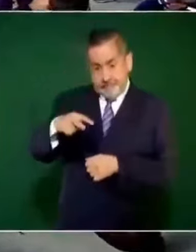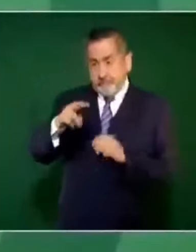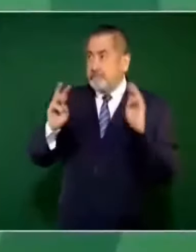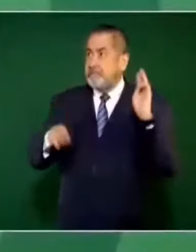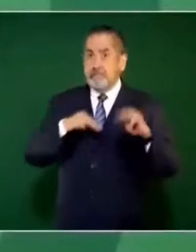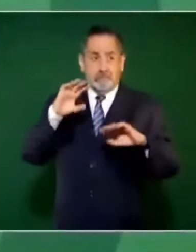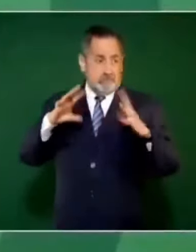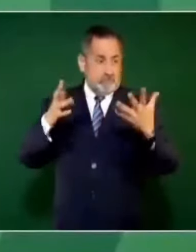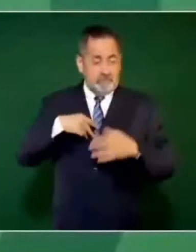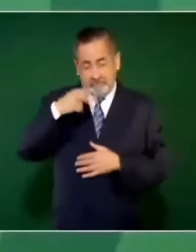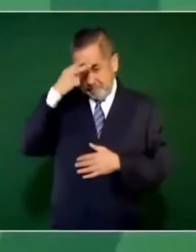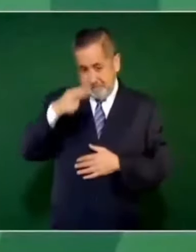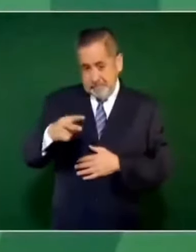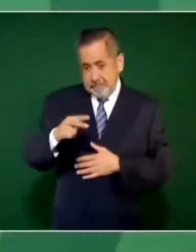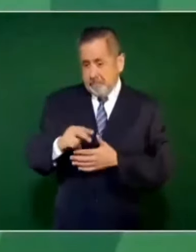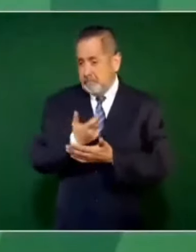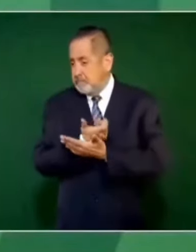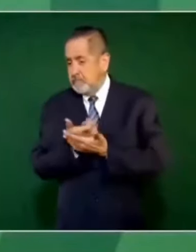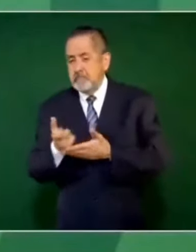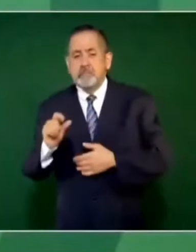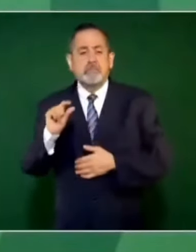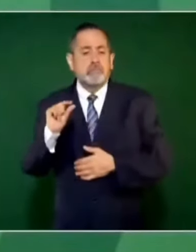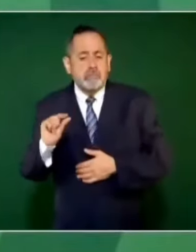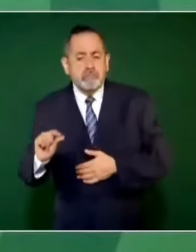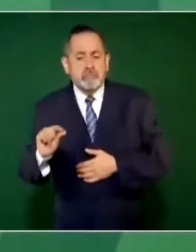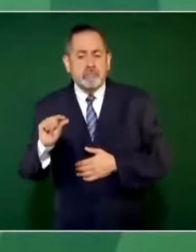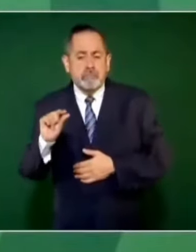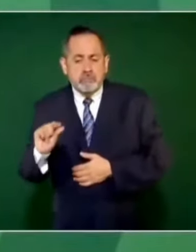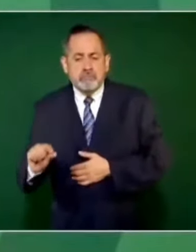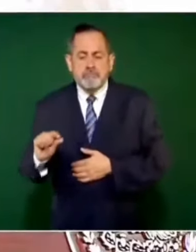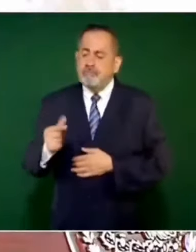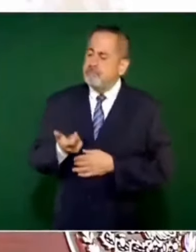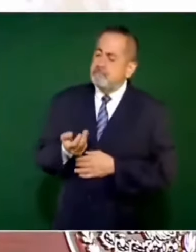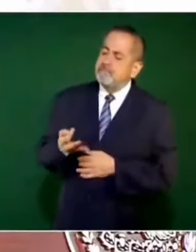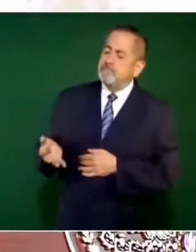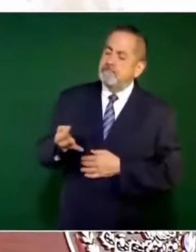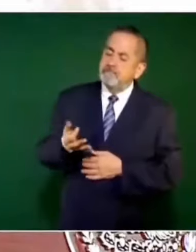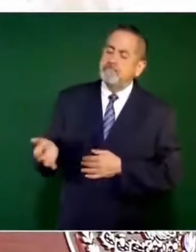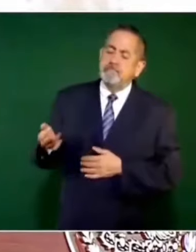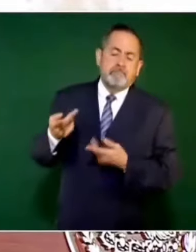con los salarios más bajos para los trabajadores.